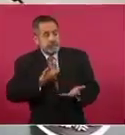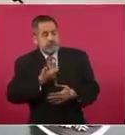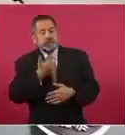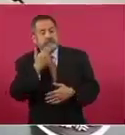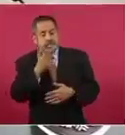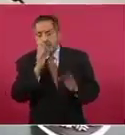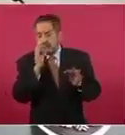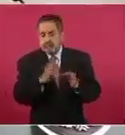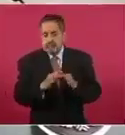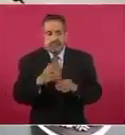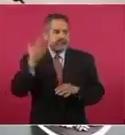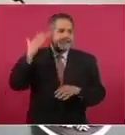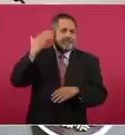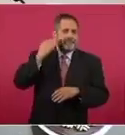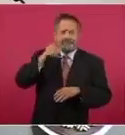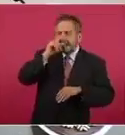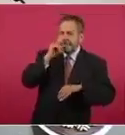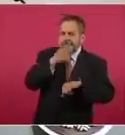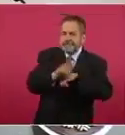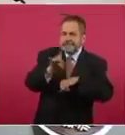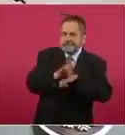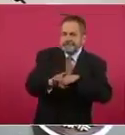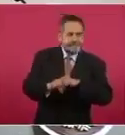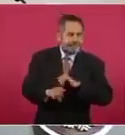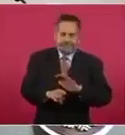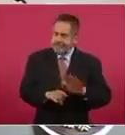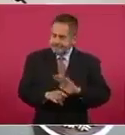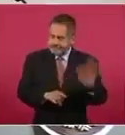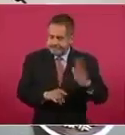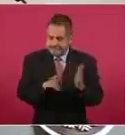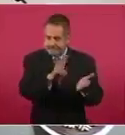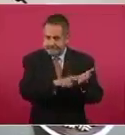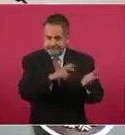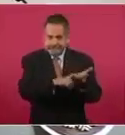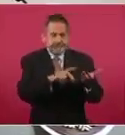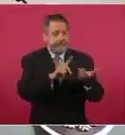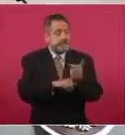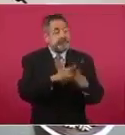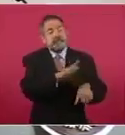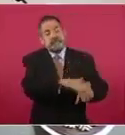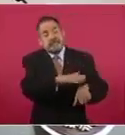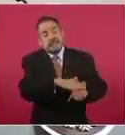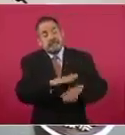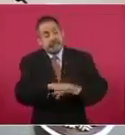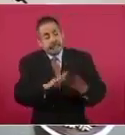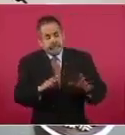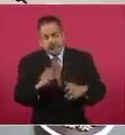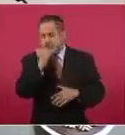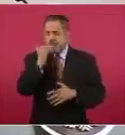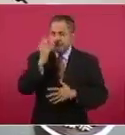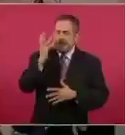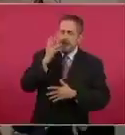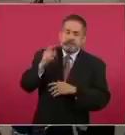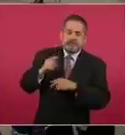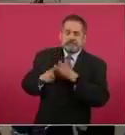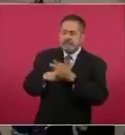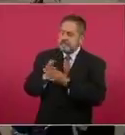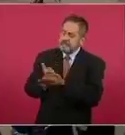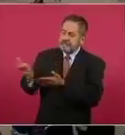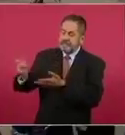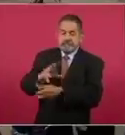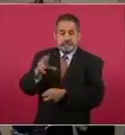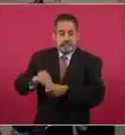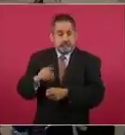fallas o faltas que estaban cometiendo, ya sea a propósito o por omisión, las están recuperando. Entonces, aquí vemos